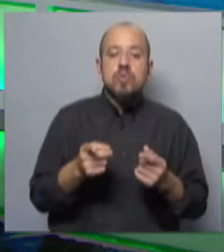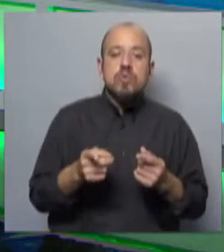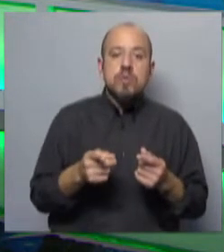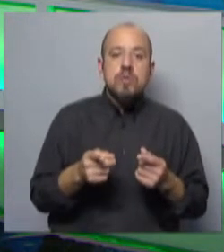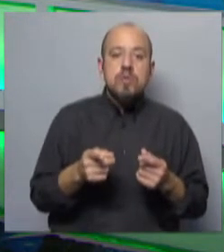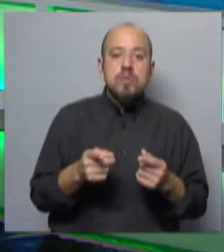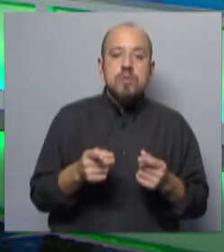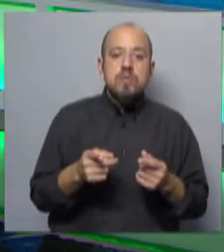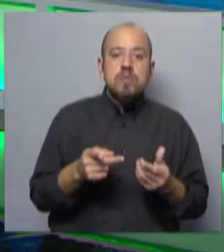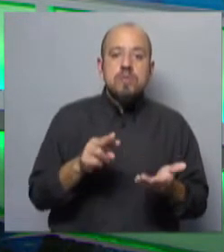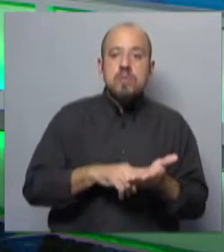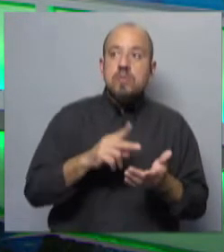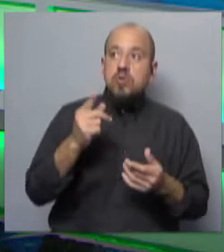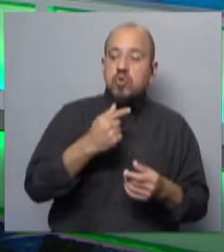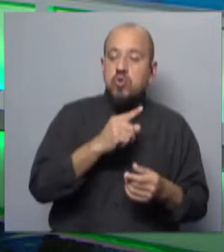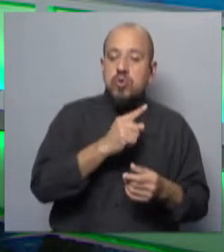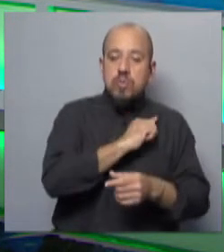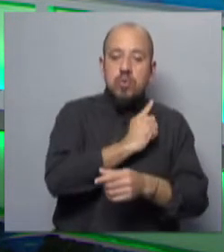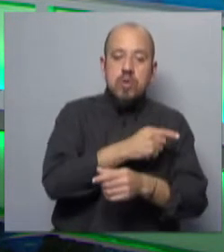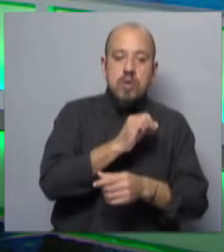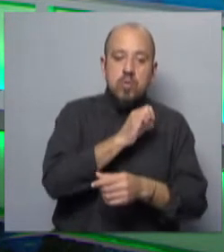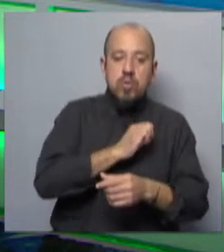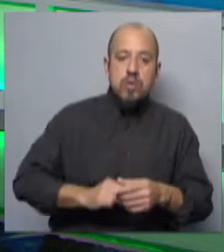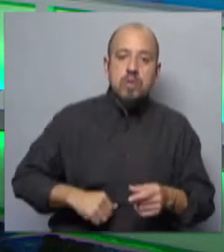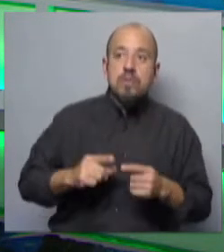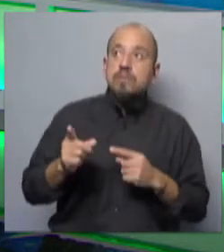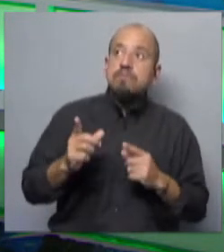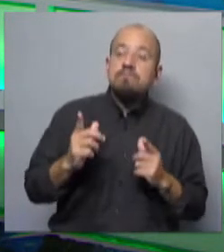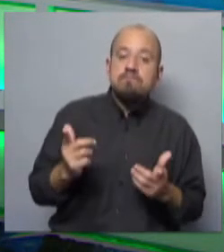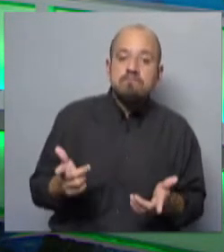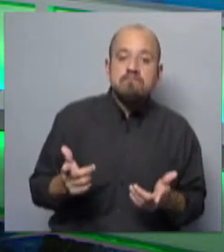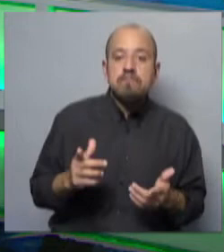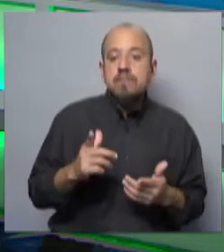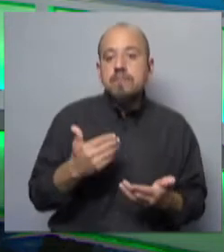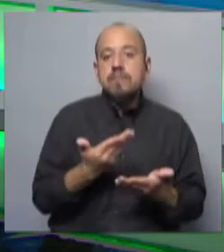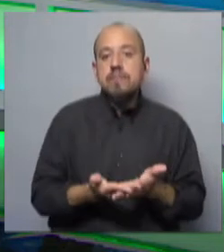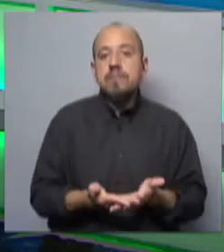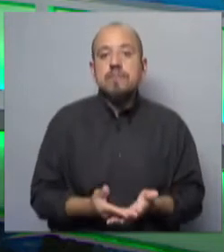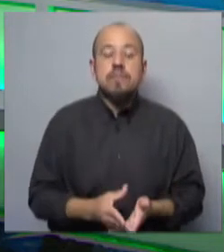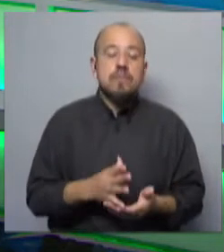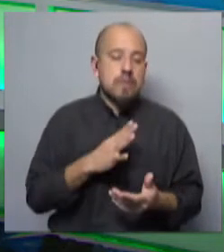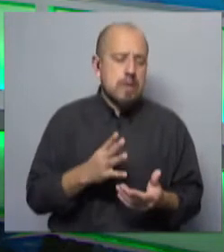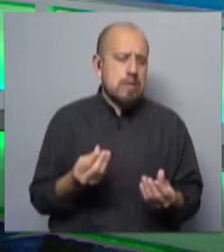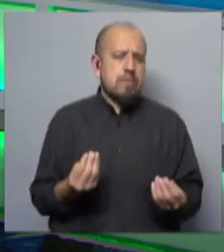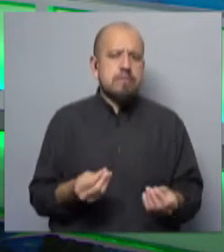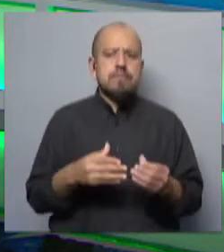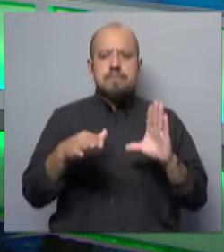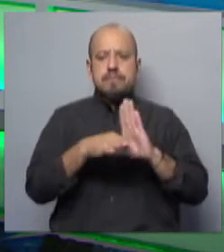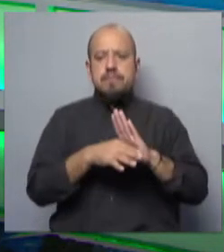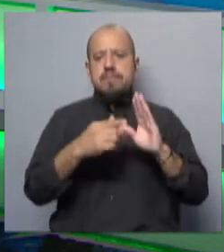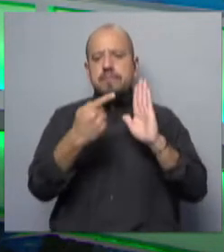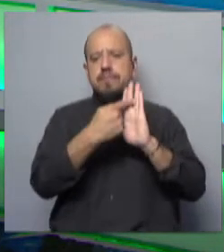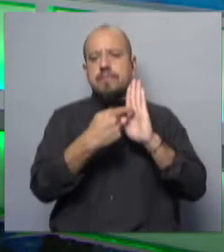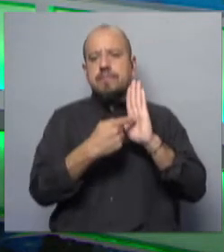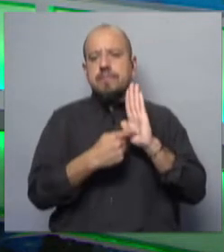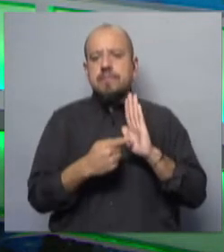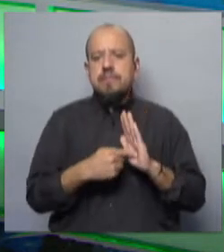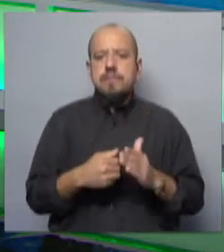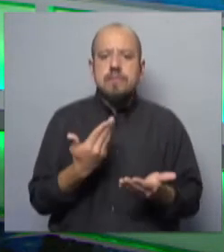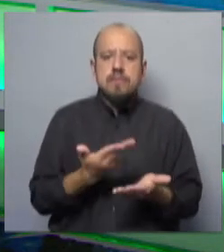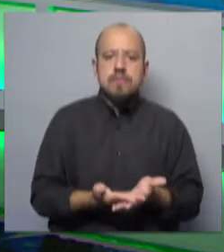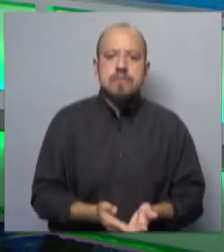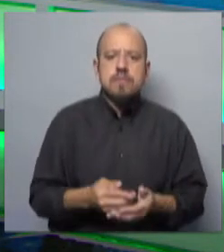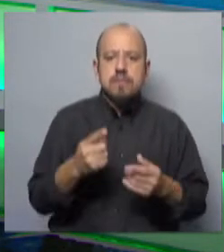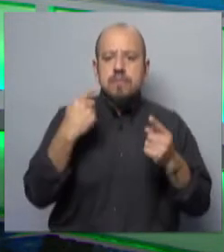las resoluciones que toma el Poder Ejecutivo van a tomar en cuenta? Lo que se le plantearon, hay muchas coincidencias en los planteos que ha habido